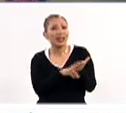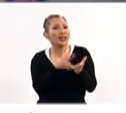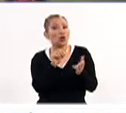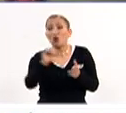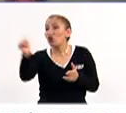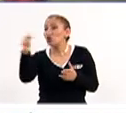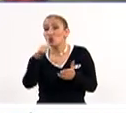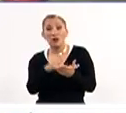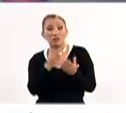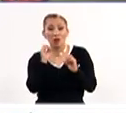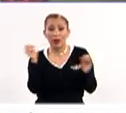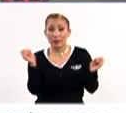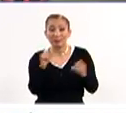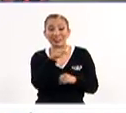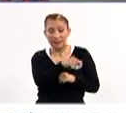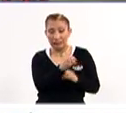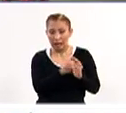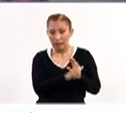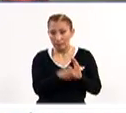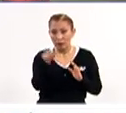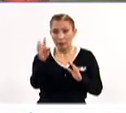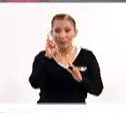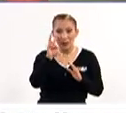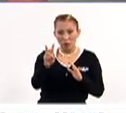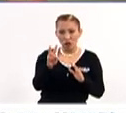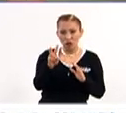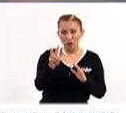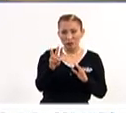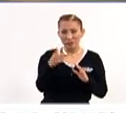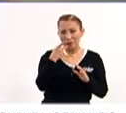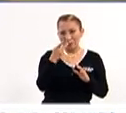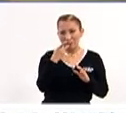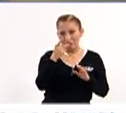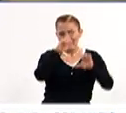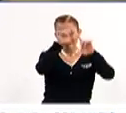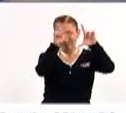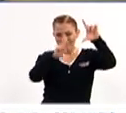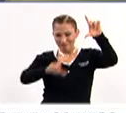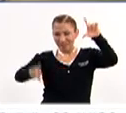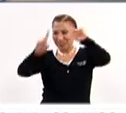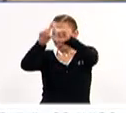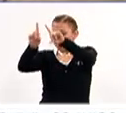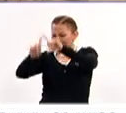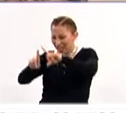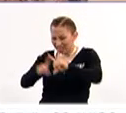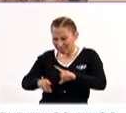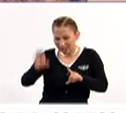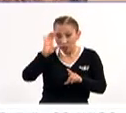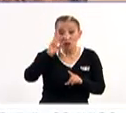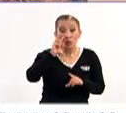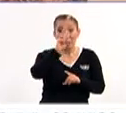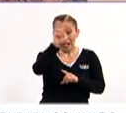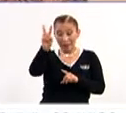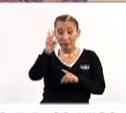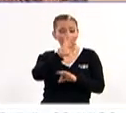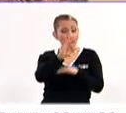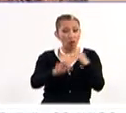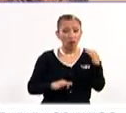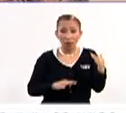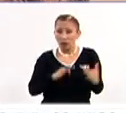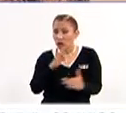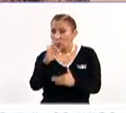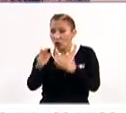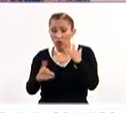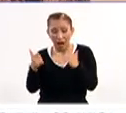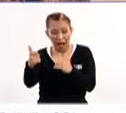ningún otro lugar. Este es un buen ejemplo en donde vemos justamente lo que hablábamos hace un rato de la biodiversidad. Si tú puedes ver, o sea, todo esto, todo esto, en